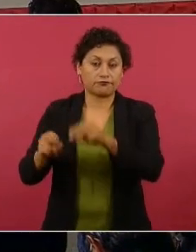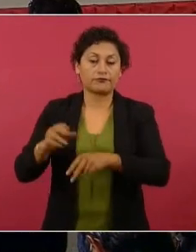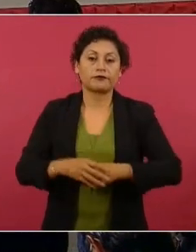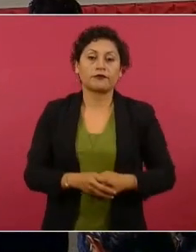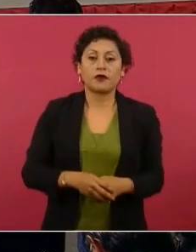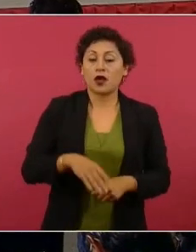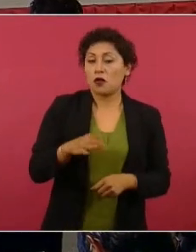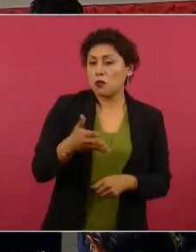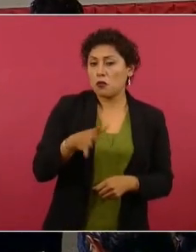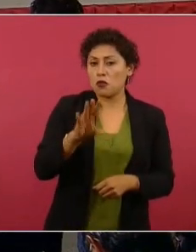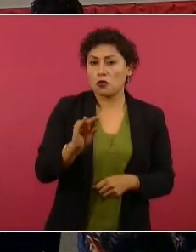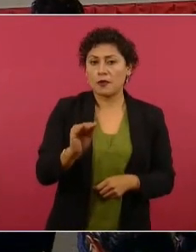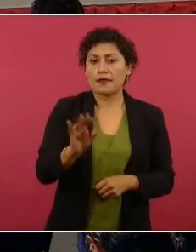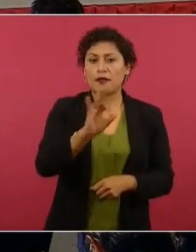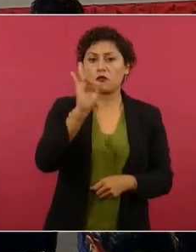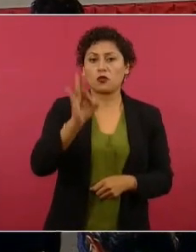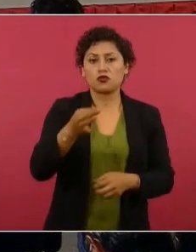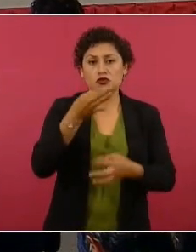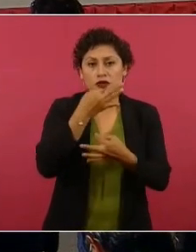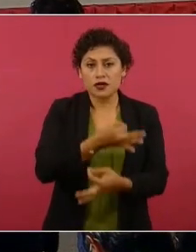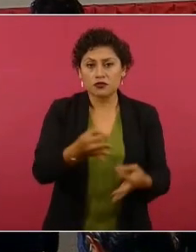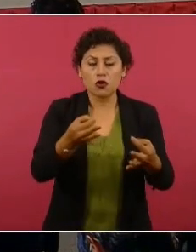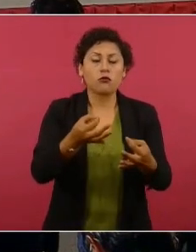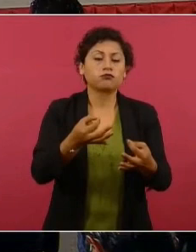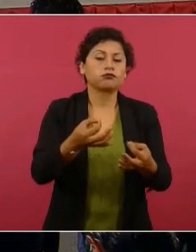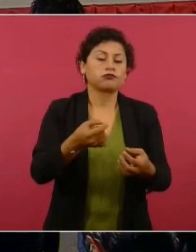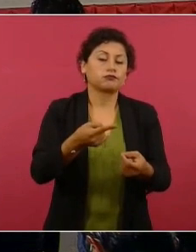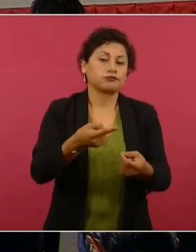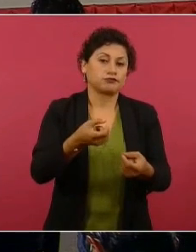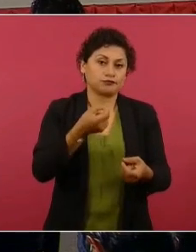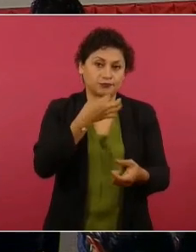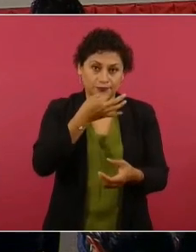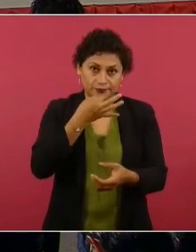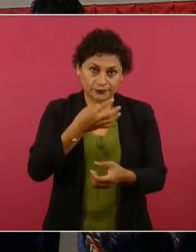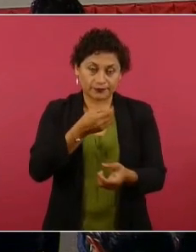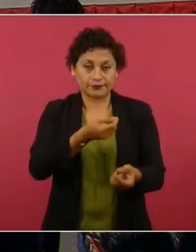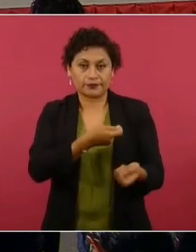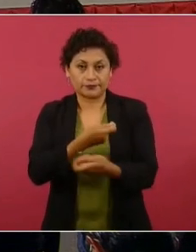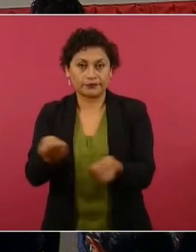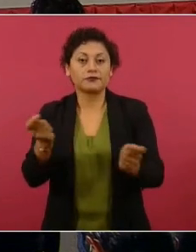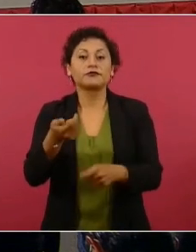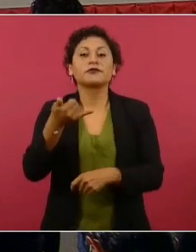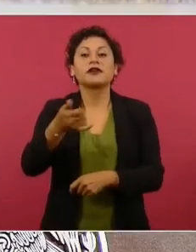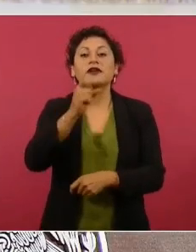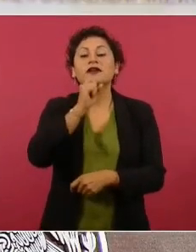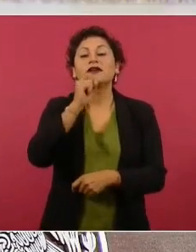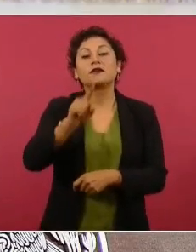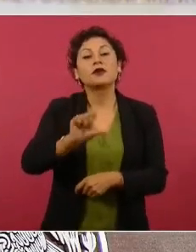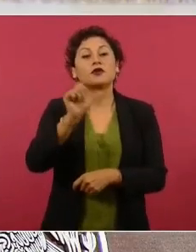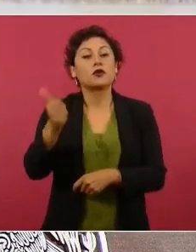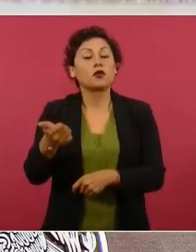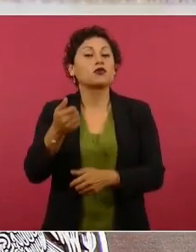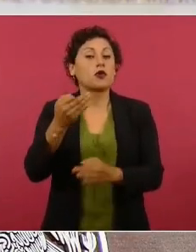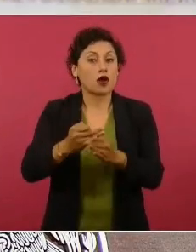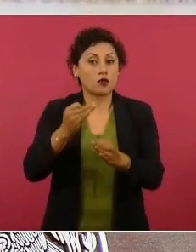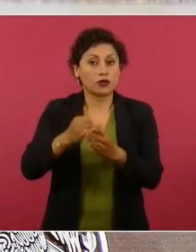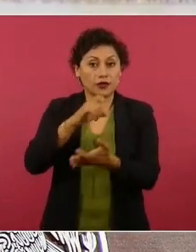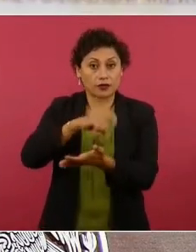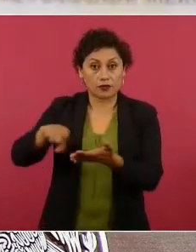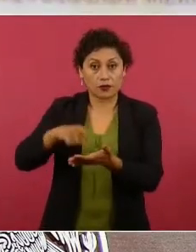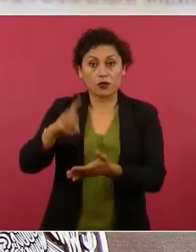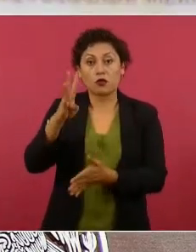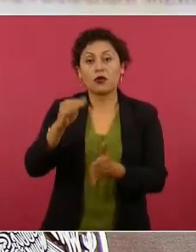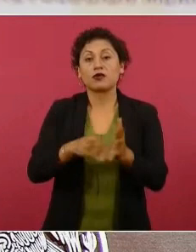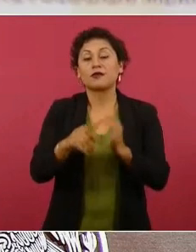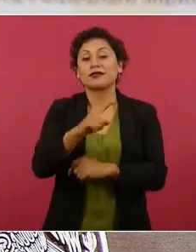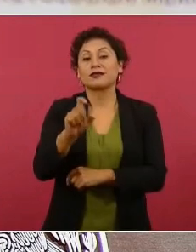por ciento de recetas surtidas completas. Y en cuanto a equipamiento se encuentra en este momento en el proceso de adquisición cuatro mil 135